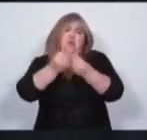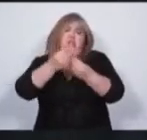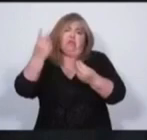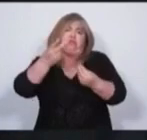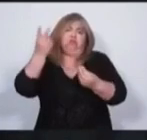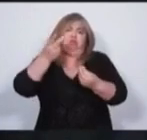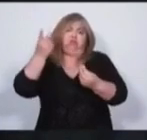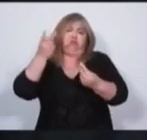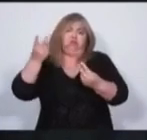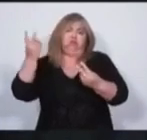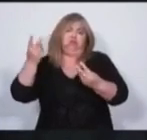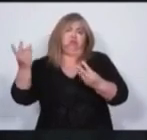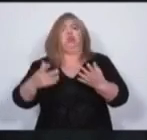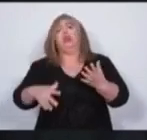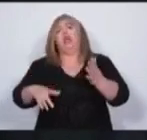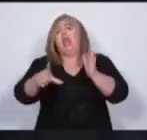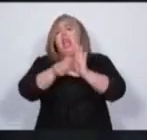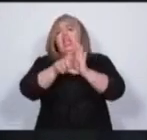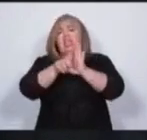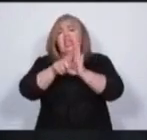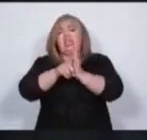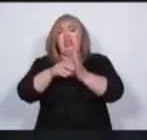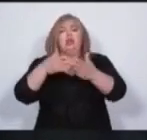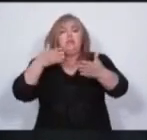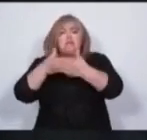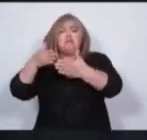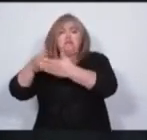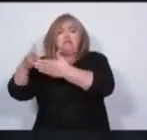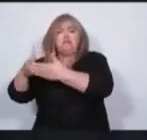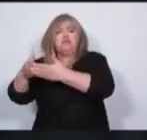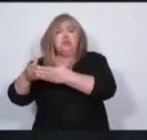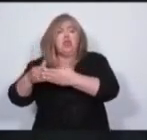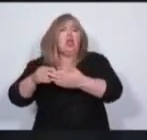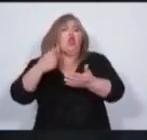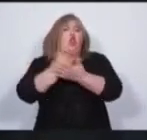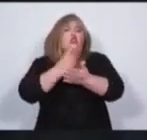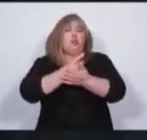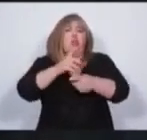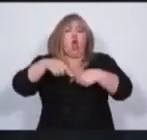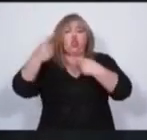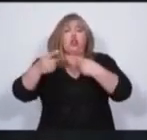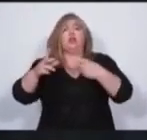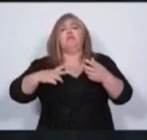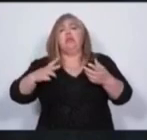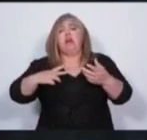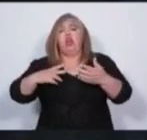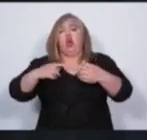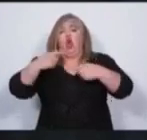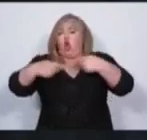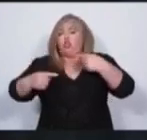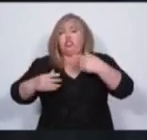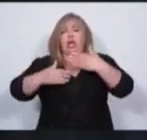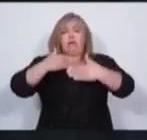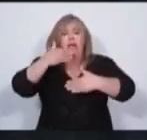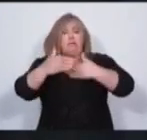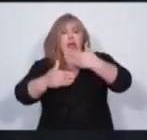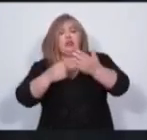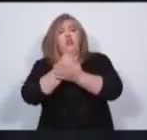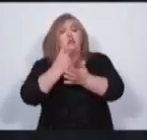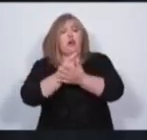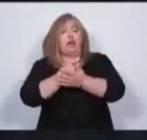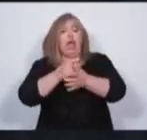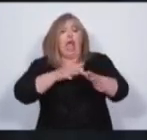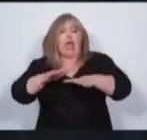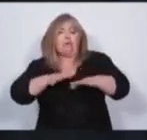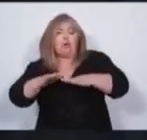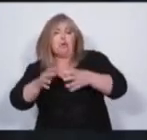montón de regulaciones que lo único que hacen es impedirle el avance al privado en cada una de sus actividades. Eso